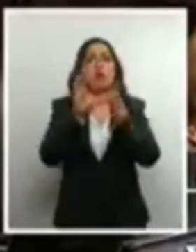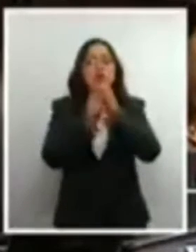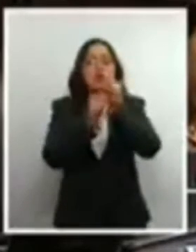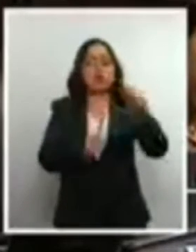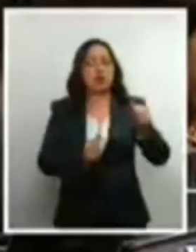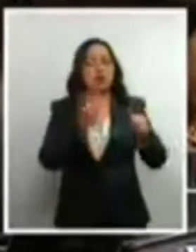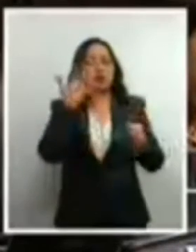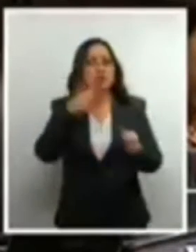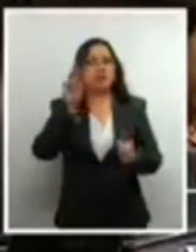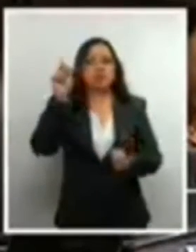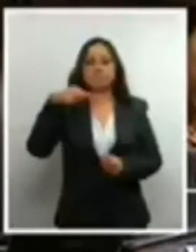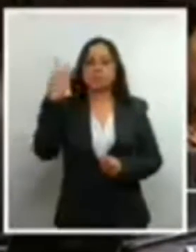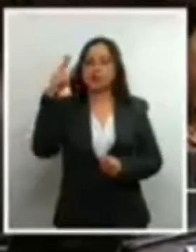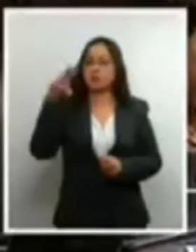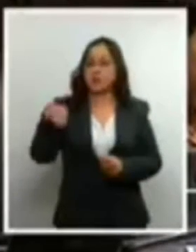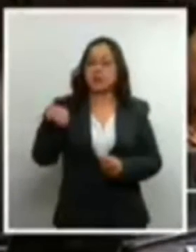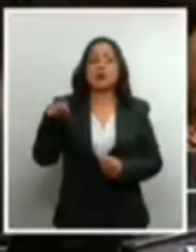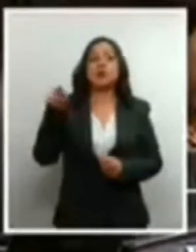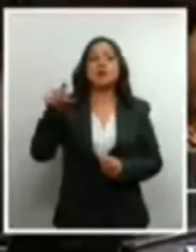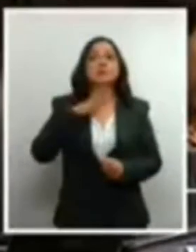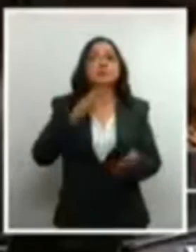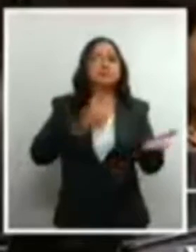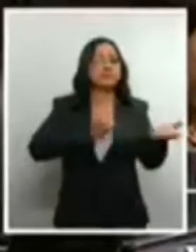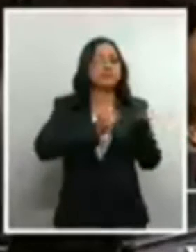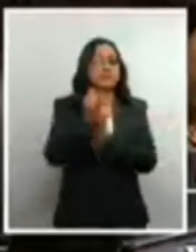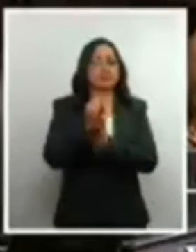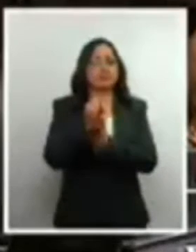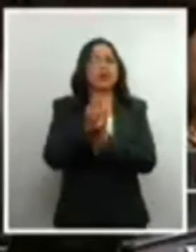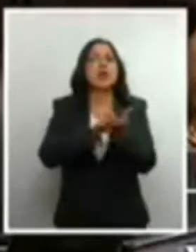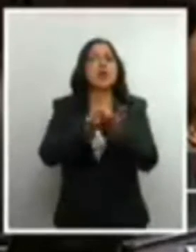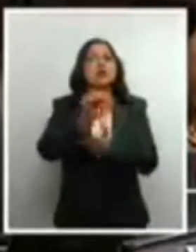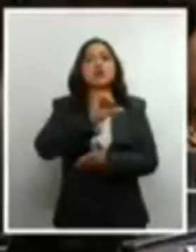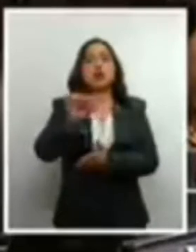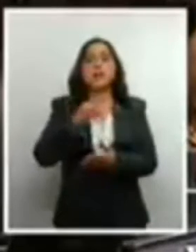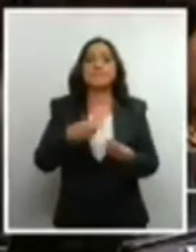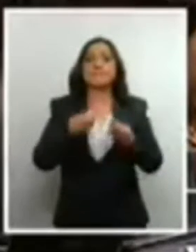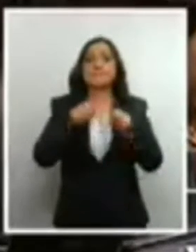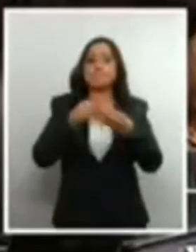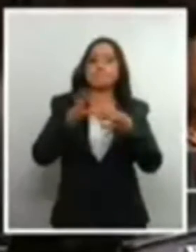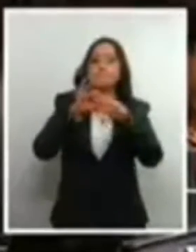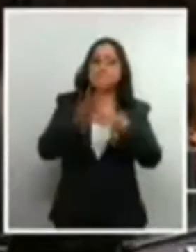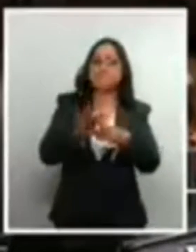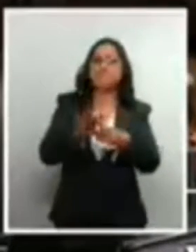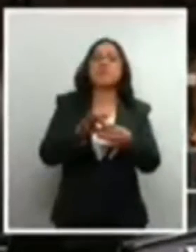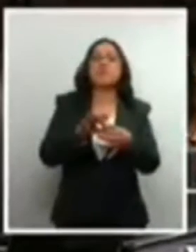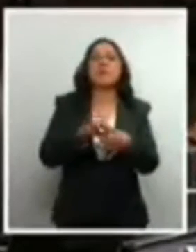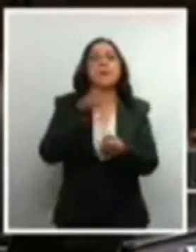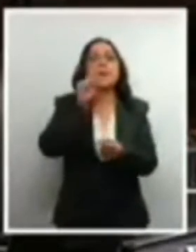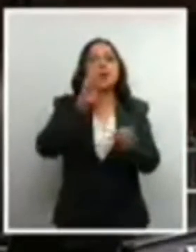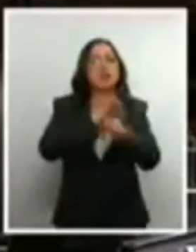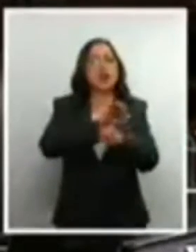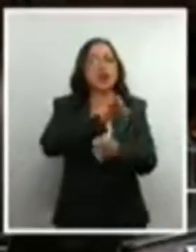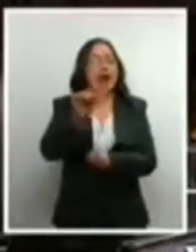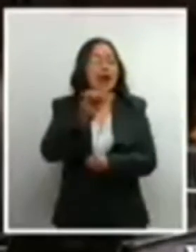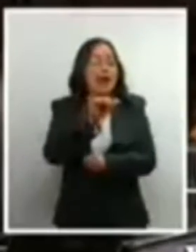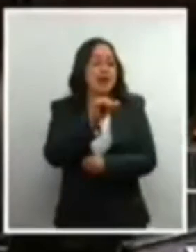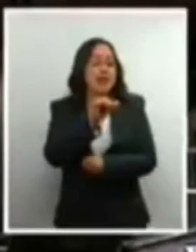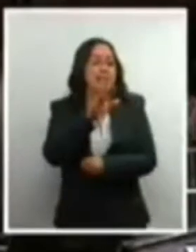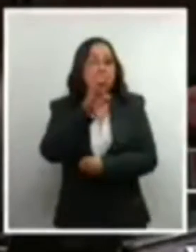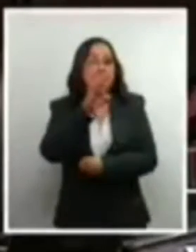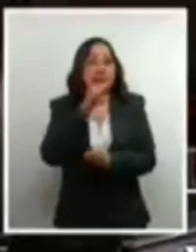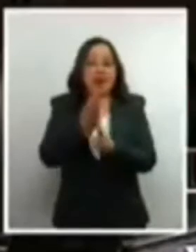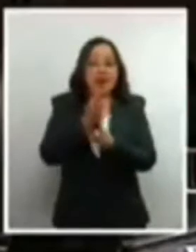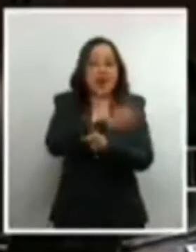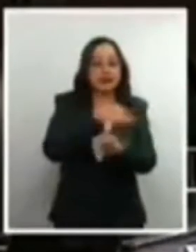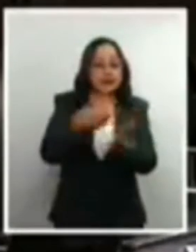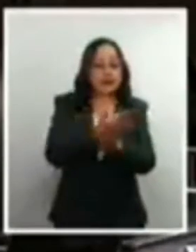-2000 se determinó el derecho a la vida en gestación deriva de la Constitución y que protegen al niño antes y después